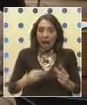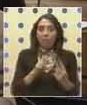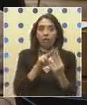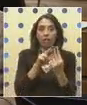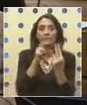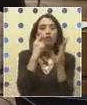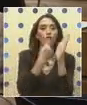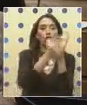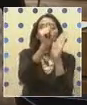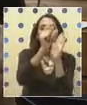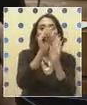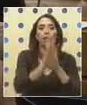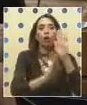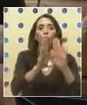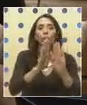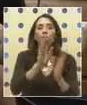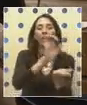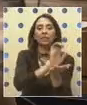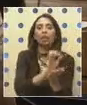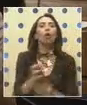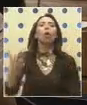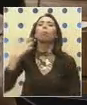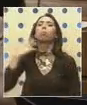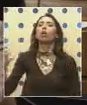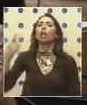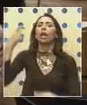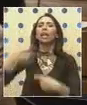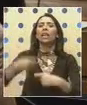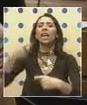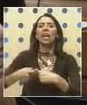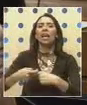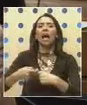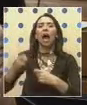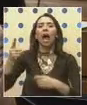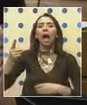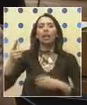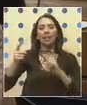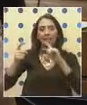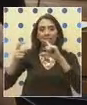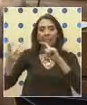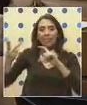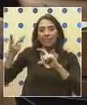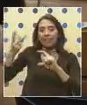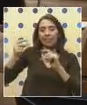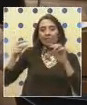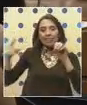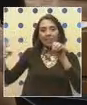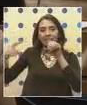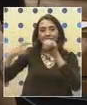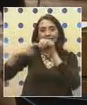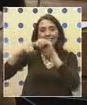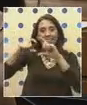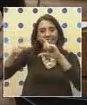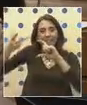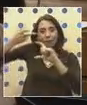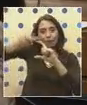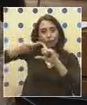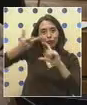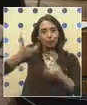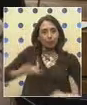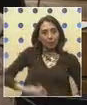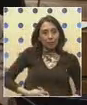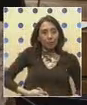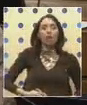amparadas por el Estado. Pero ¿por qué nos negamos a la fertilización in vitro? ¿Por qué nos negamos a cubrir efectivamente